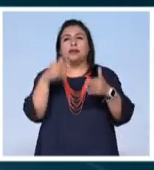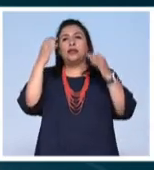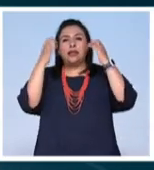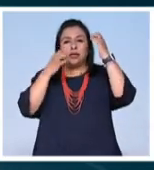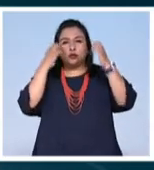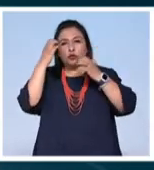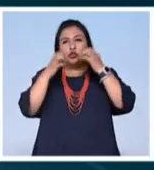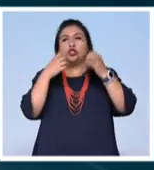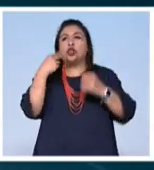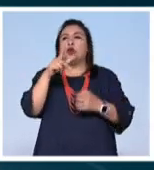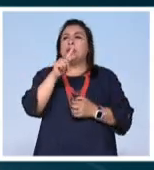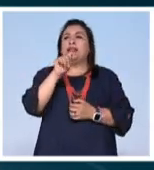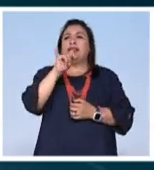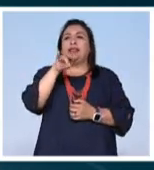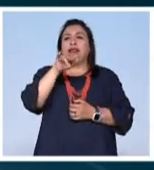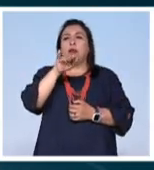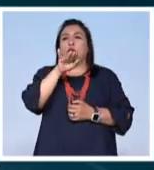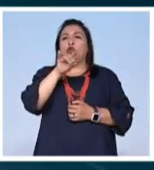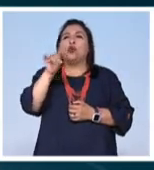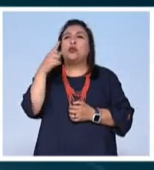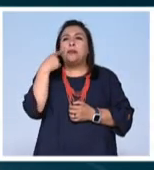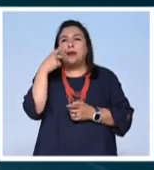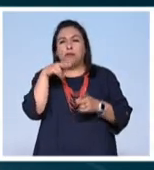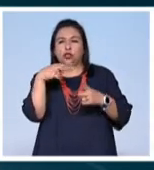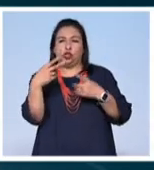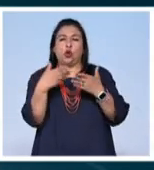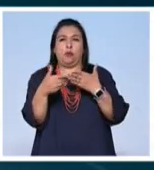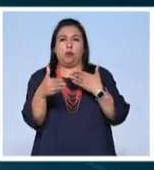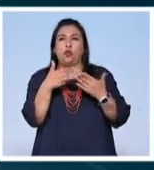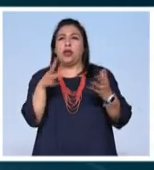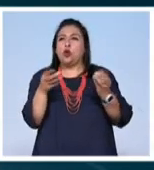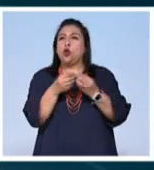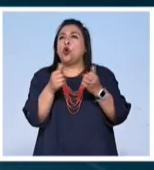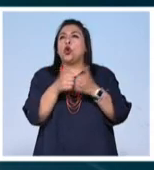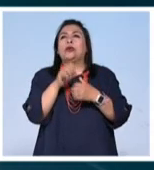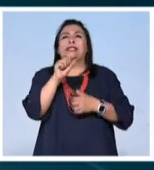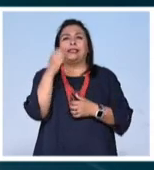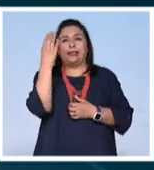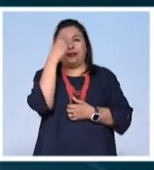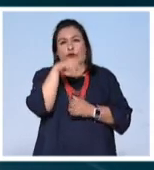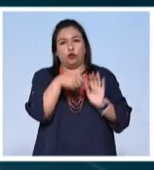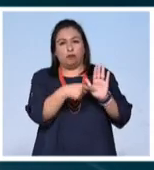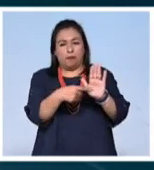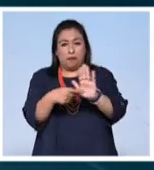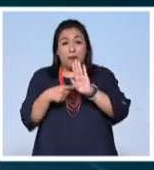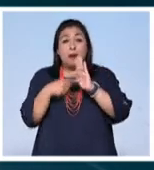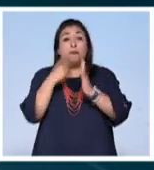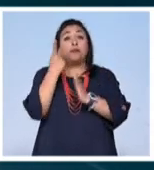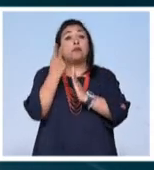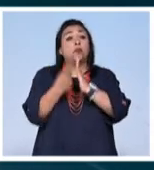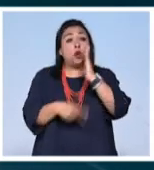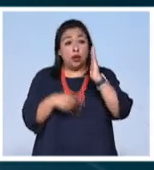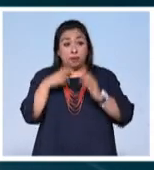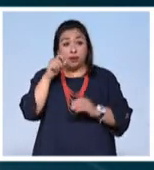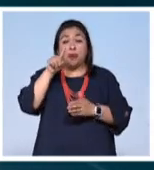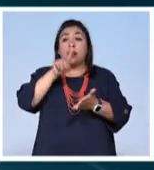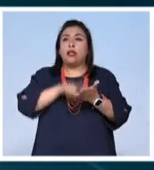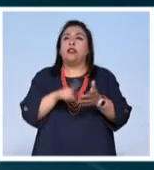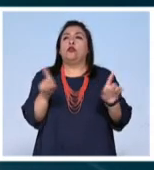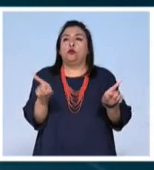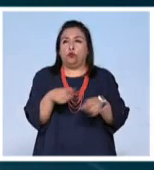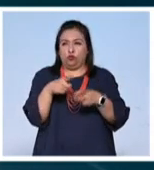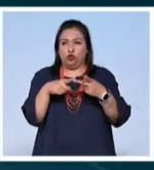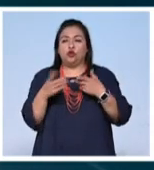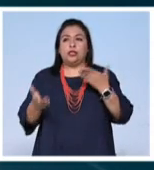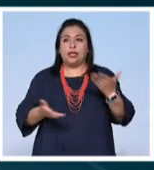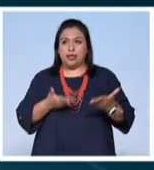exposición Tina Modotti, la génesis de una mirada moderna compuesta por 60 fotografías. El programa también incluye música